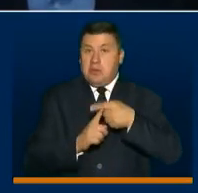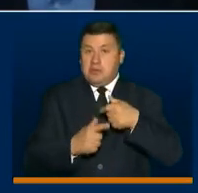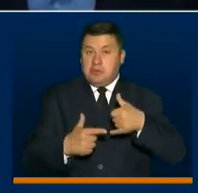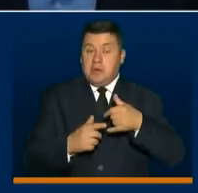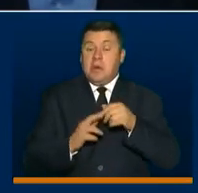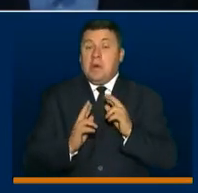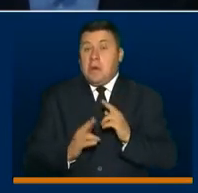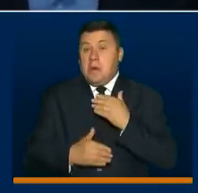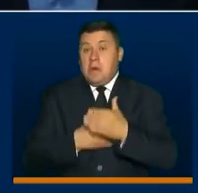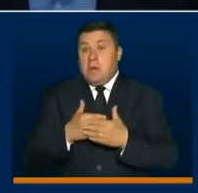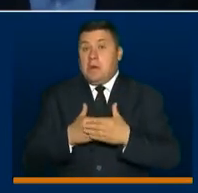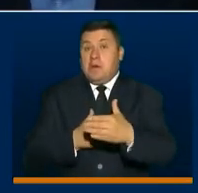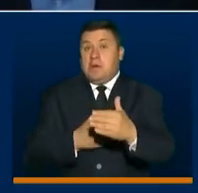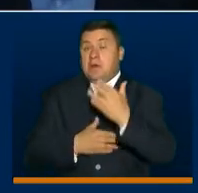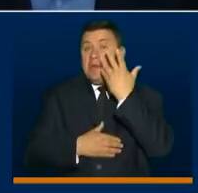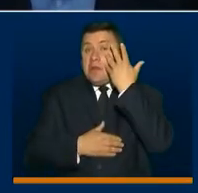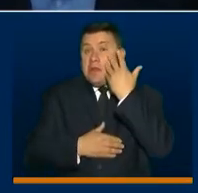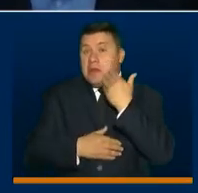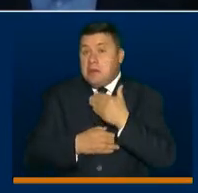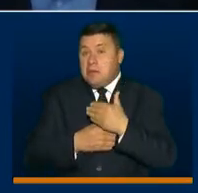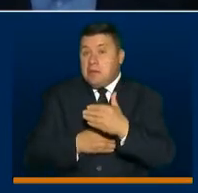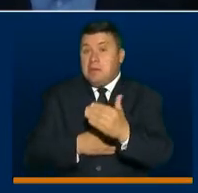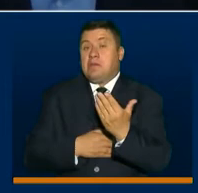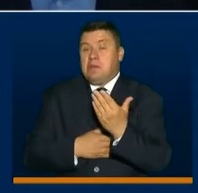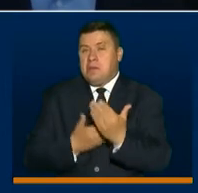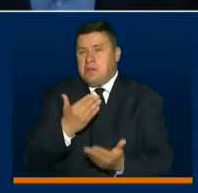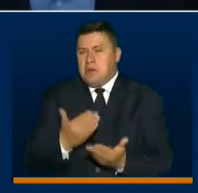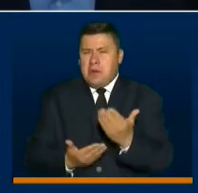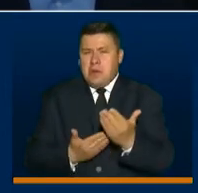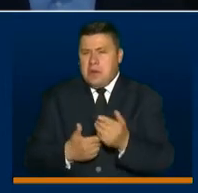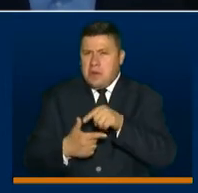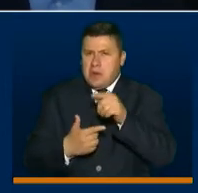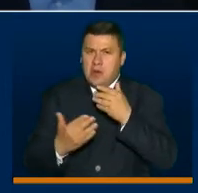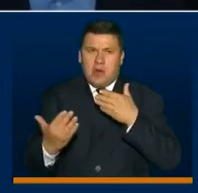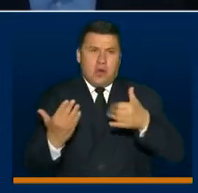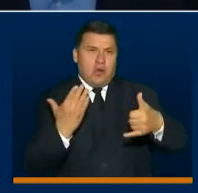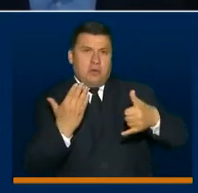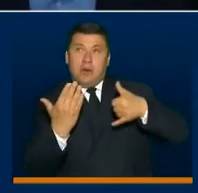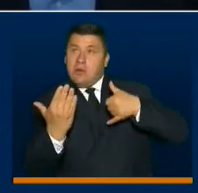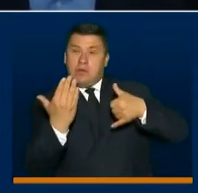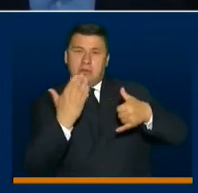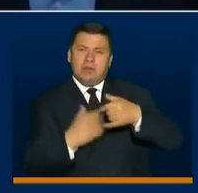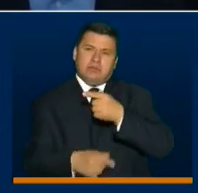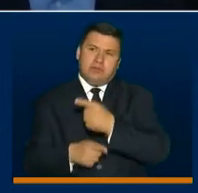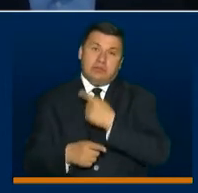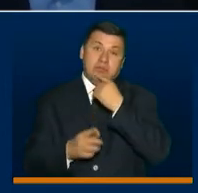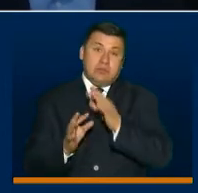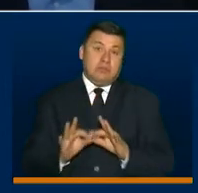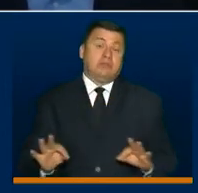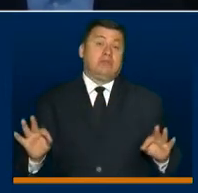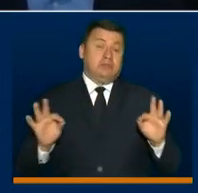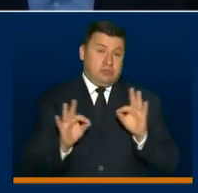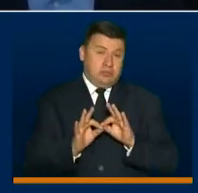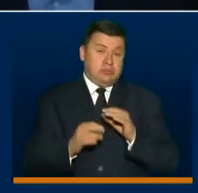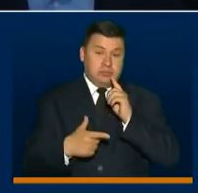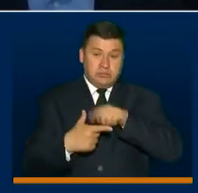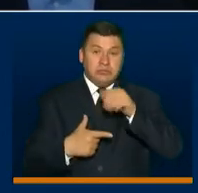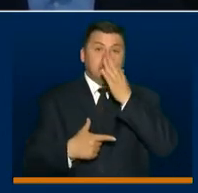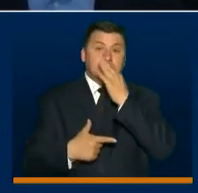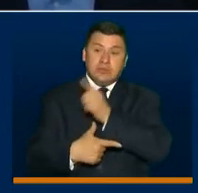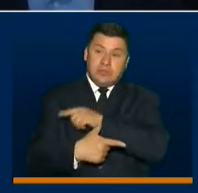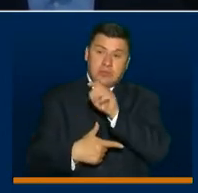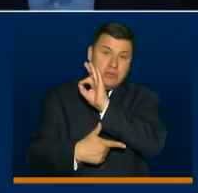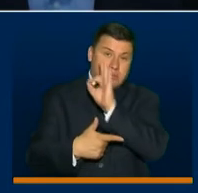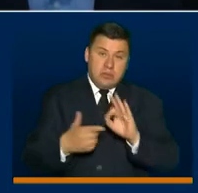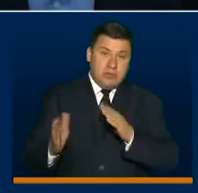estaremos a lo largo de los próximos días haciendo también esos comparativos. Usted hablaba de la importancia del indicador de muertes